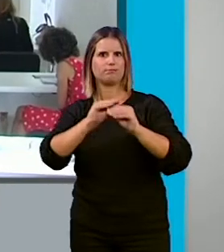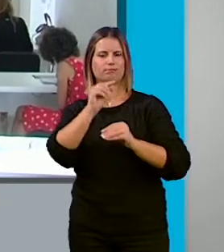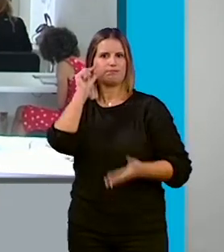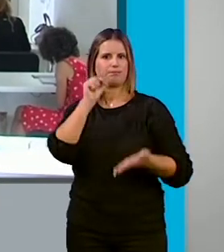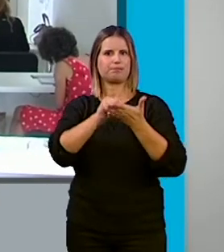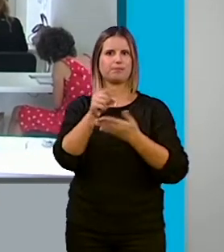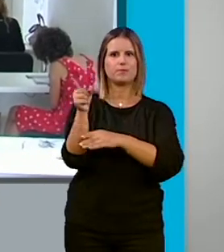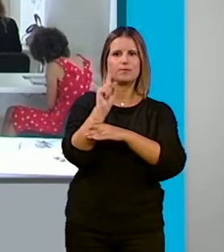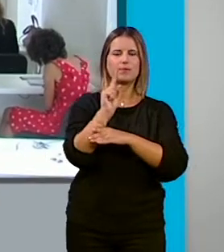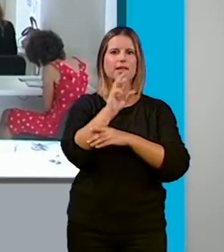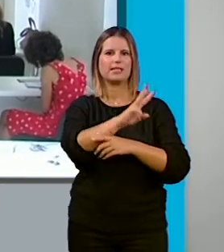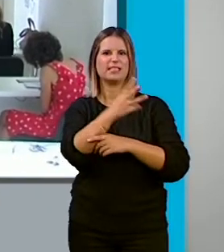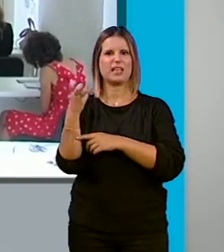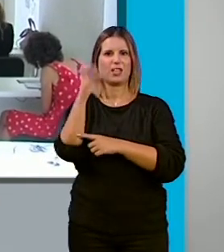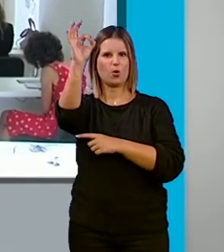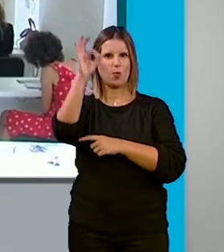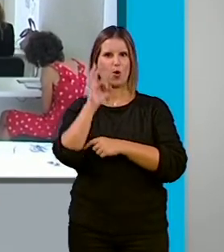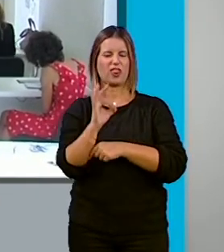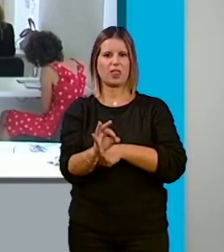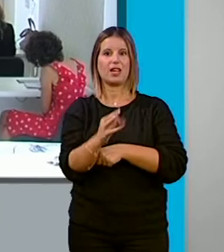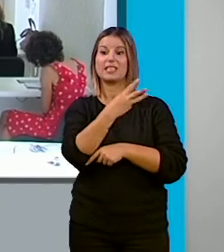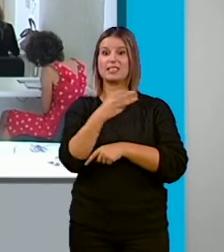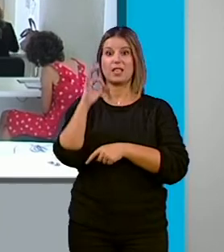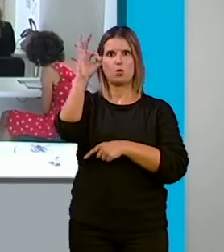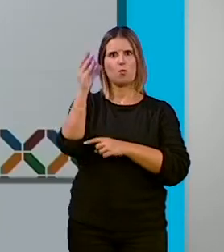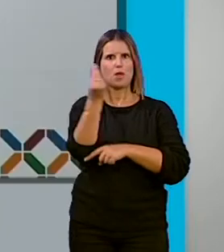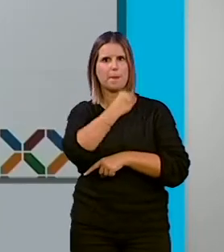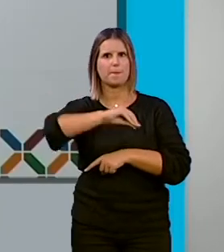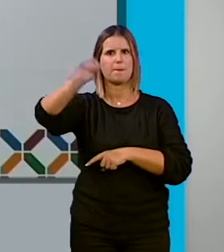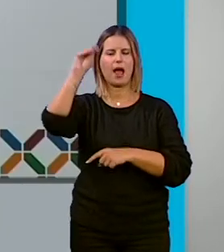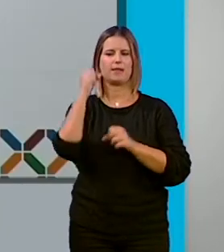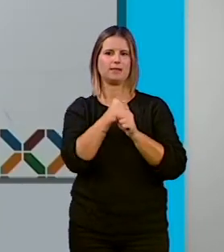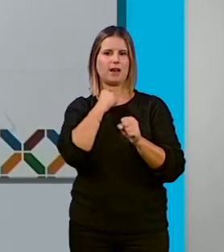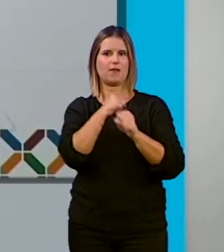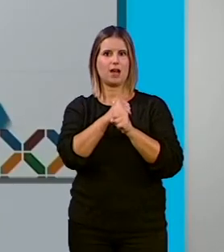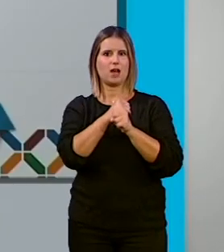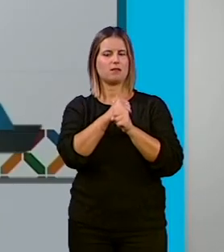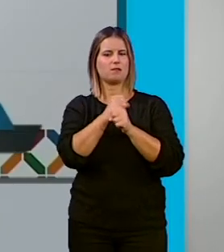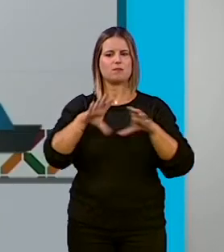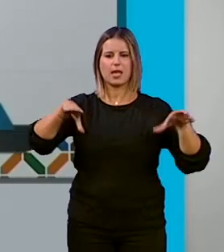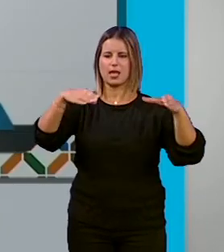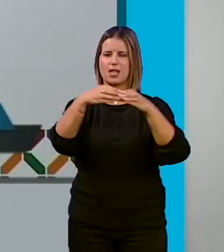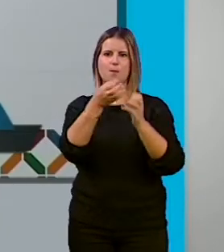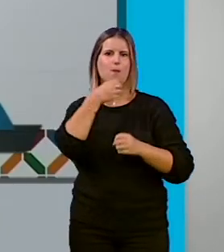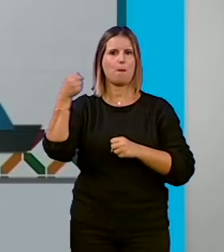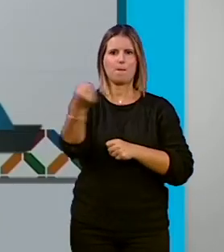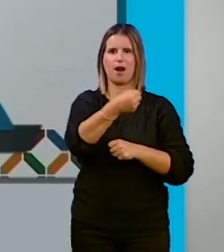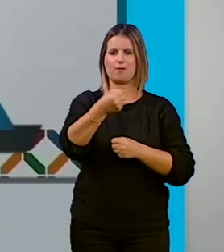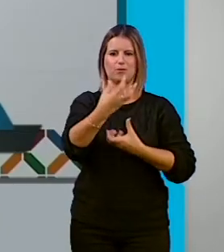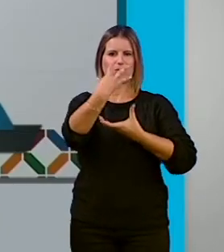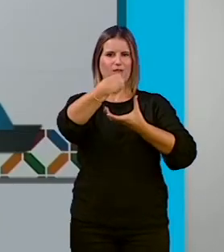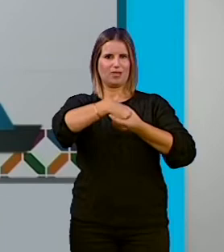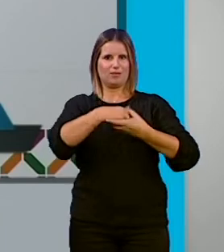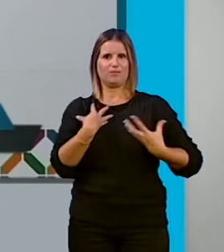en un 300%. Un 300% más de trabajo que este fantástico equipo que nos acompaña